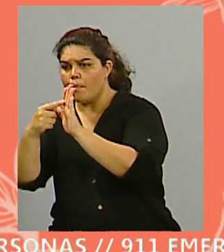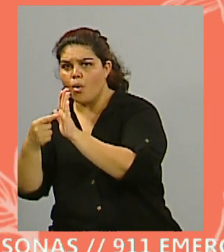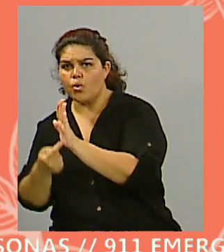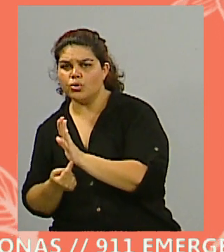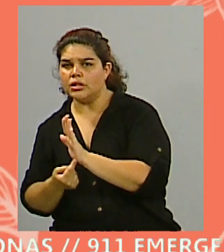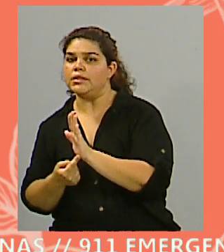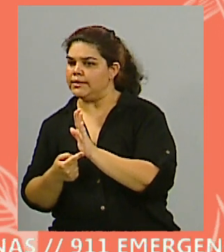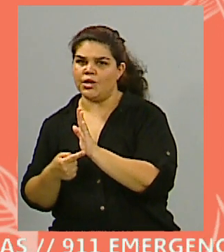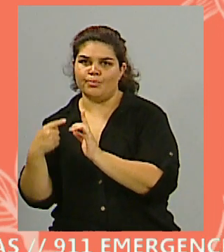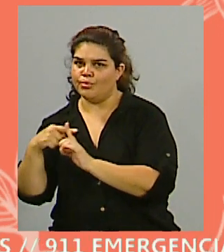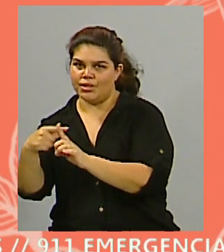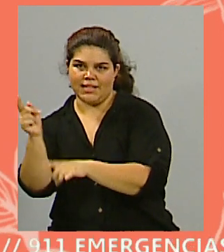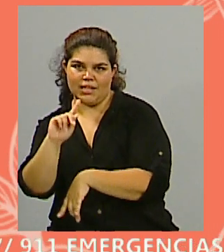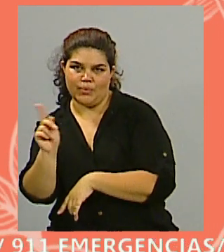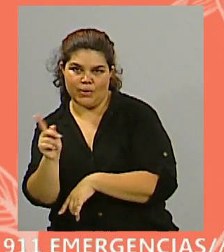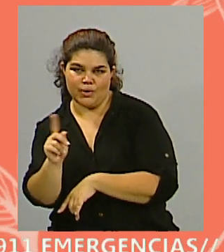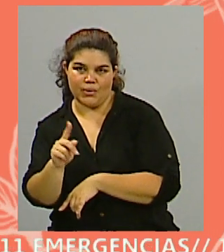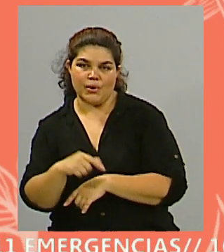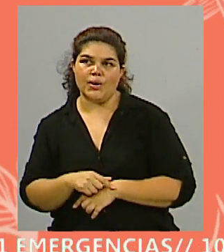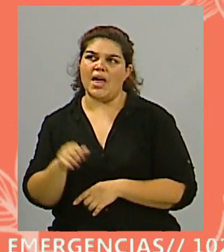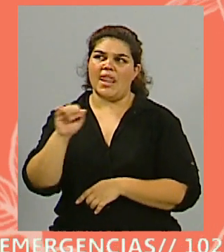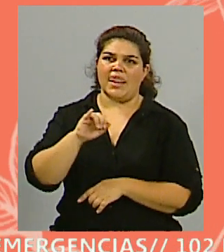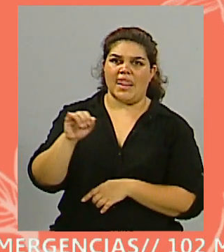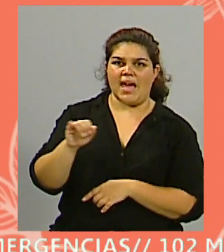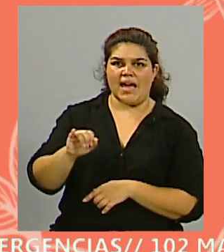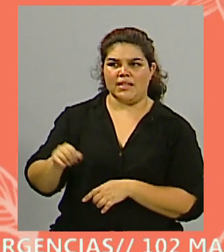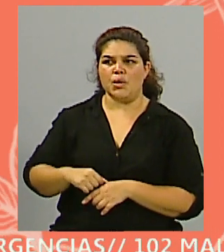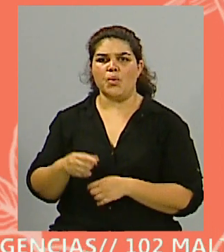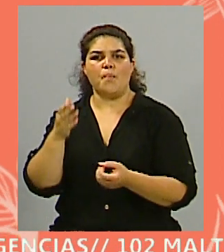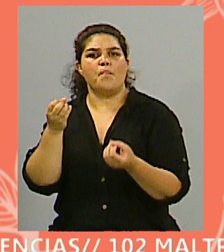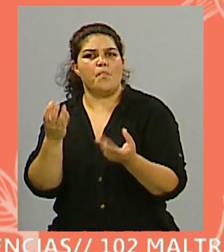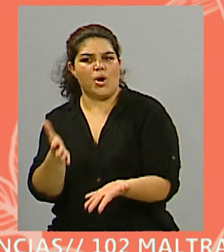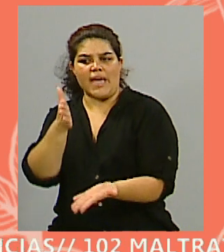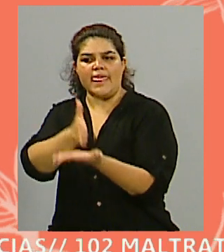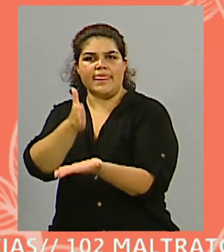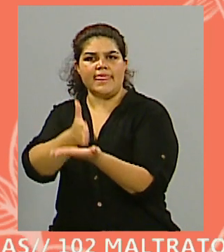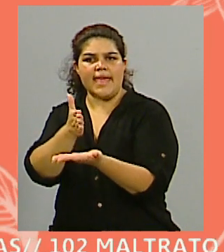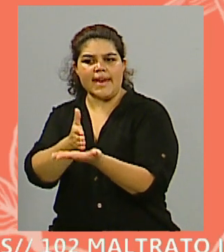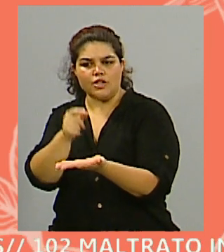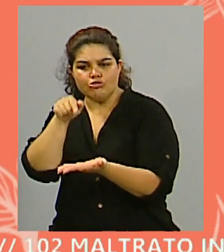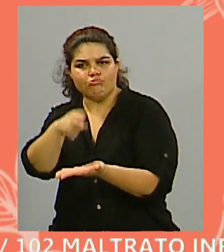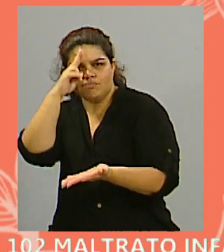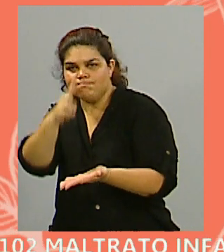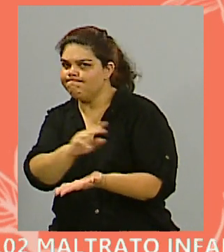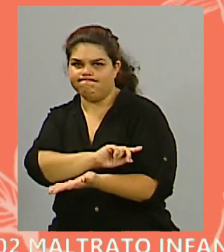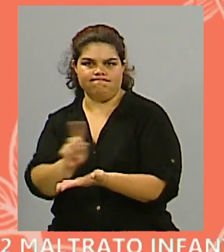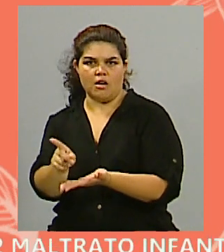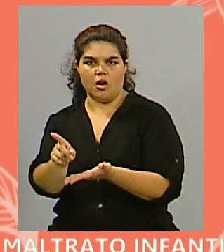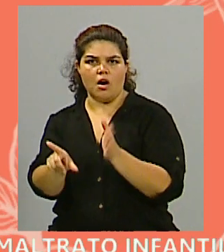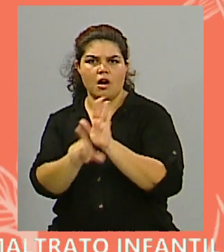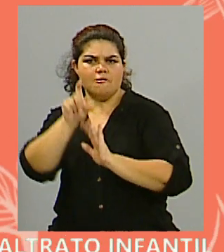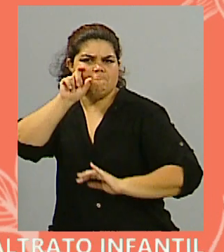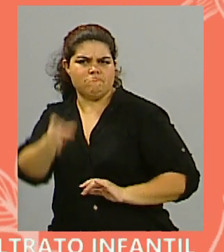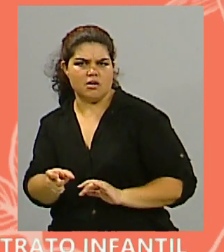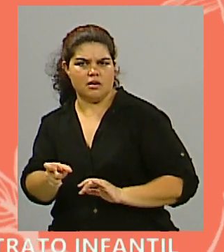negativos, vulnerando, obviamente, ciertos derechos, pero más allá de eso, con consecuencias que realmente pueden